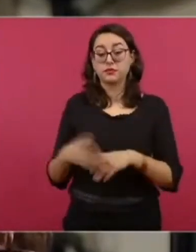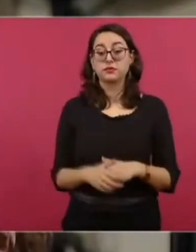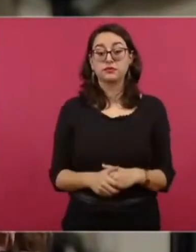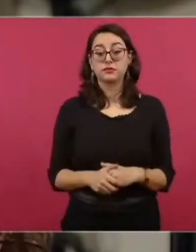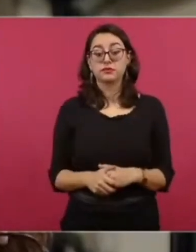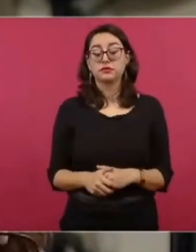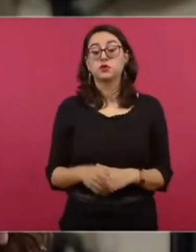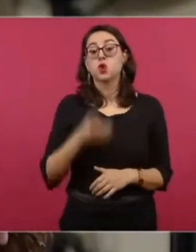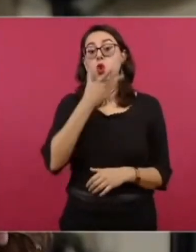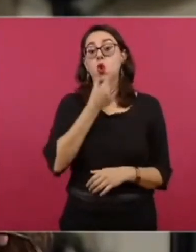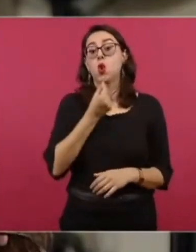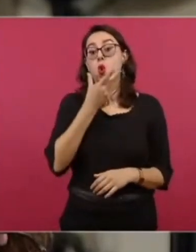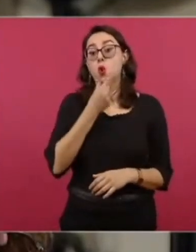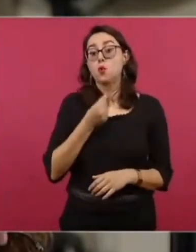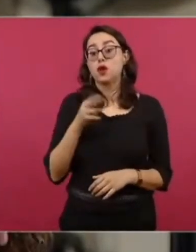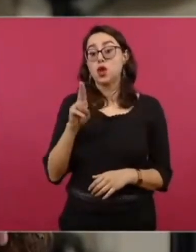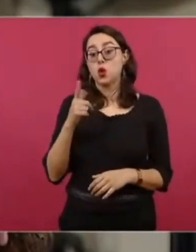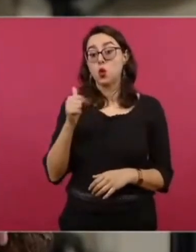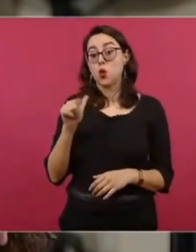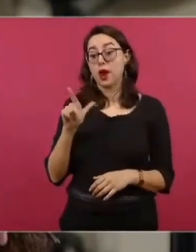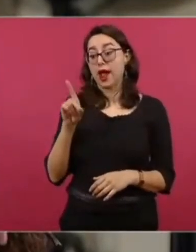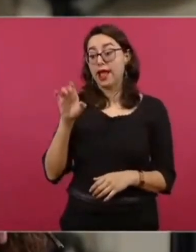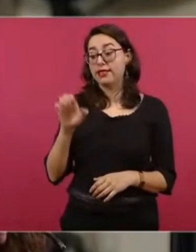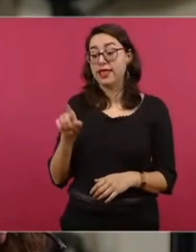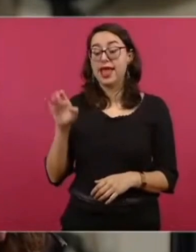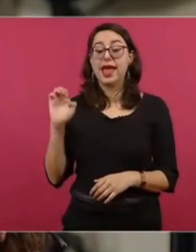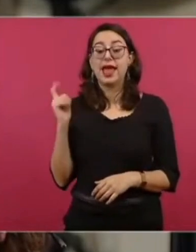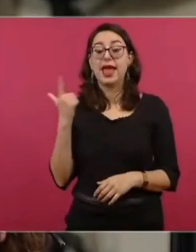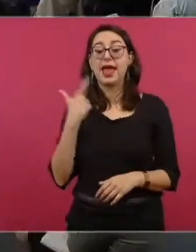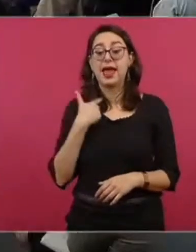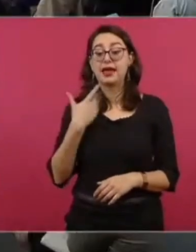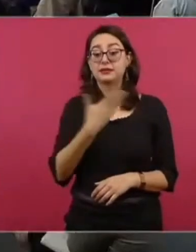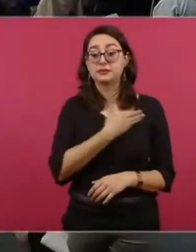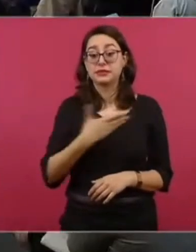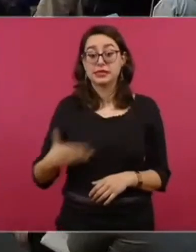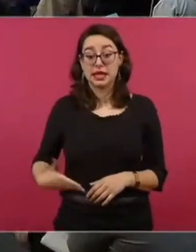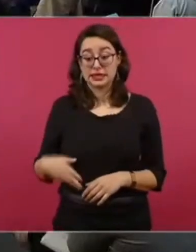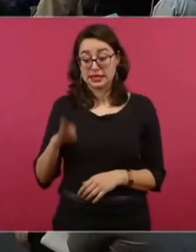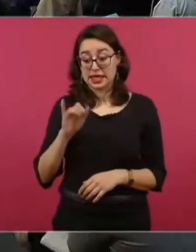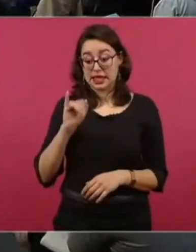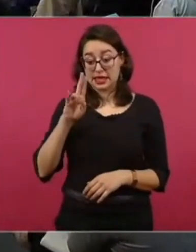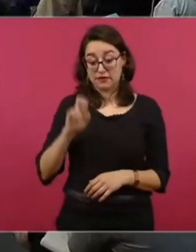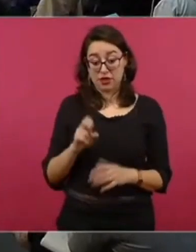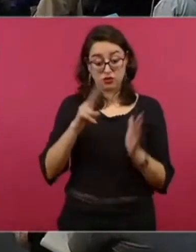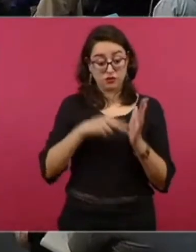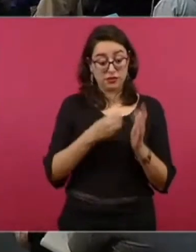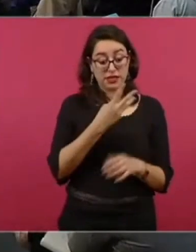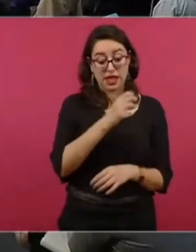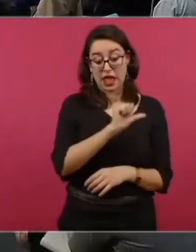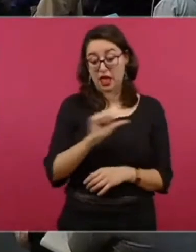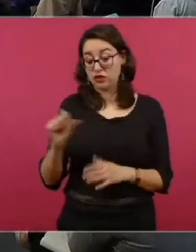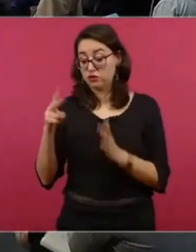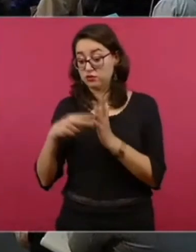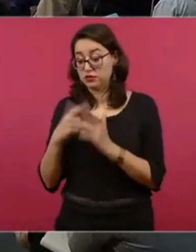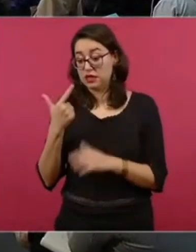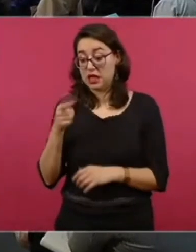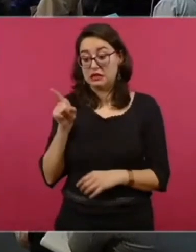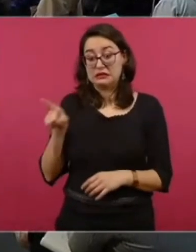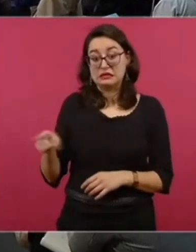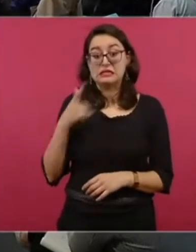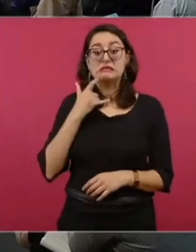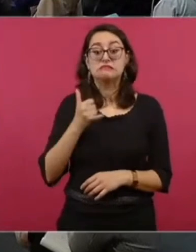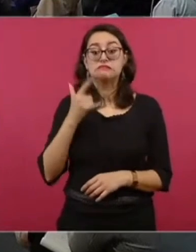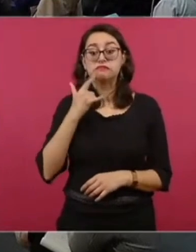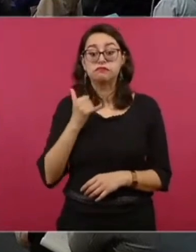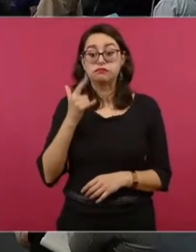Integralia, expresidente del IFE, de 2003 a 2007, denuncia que aumentará la intensidad